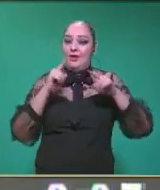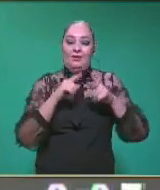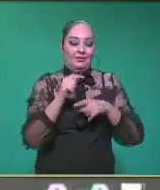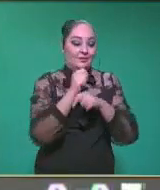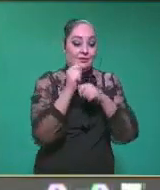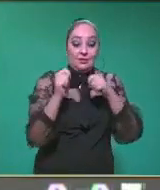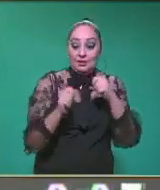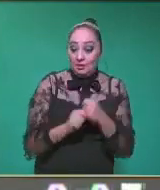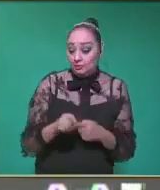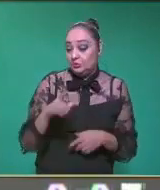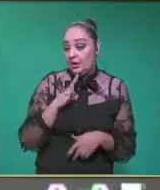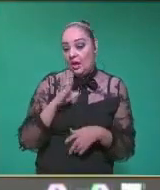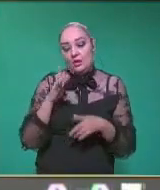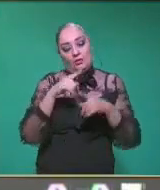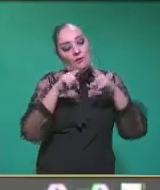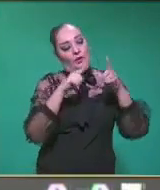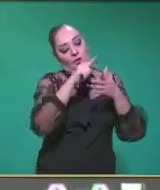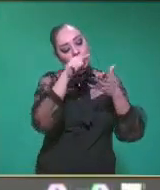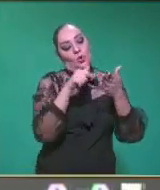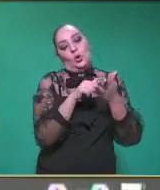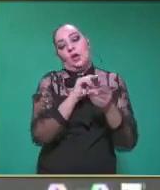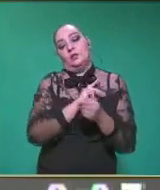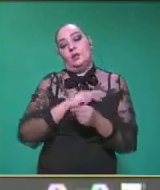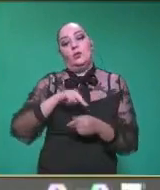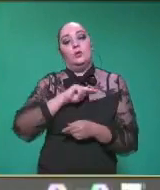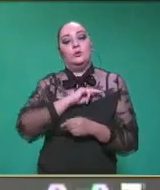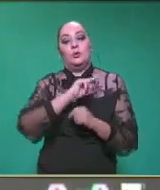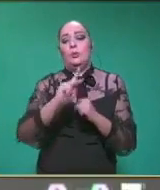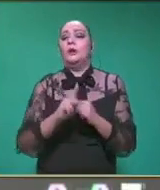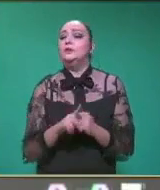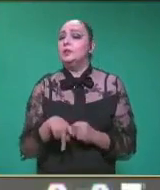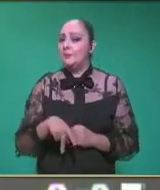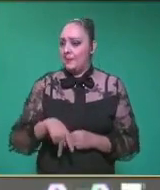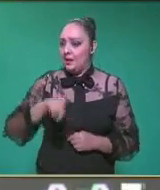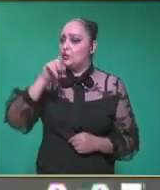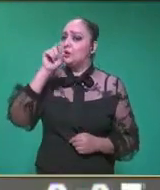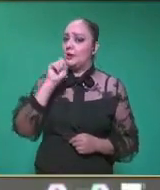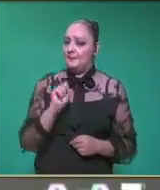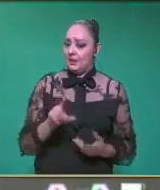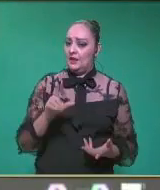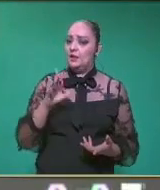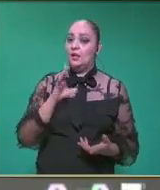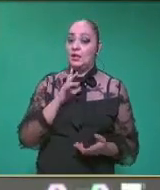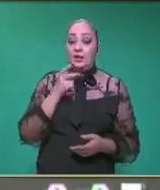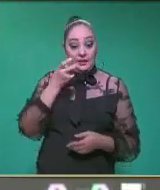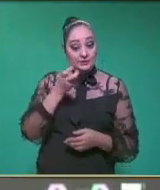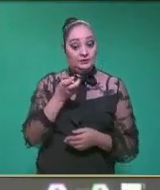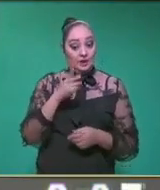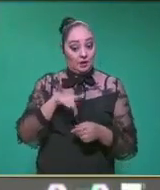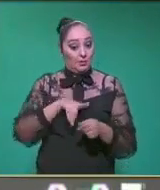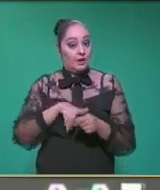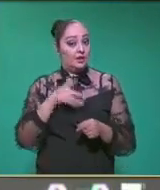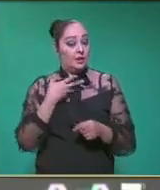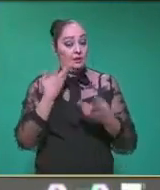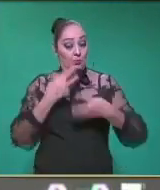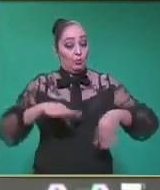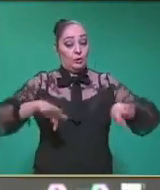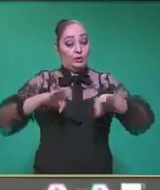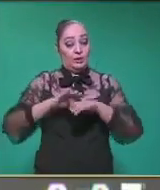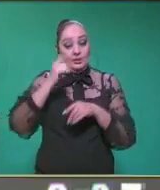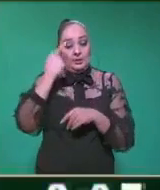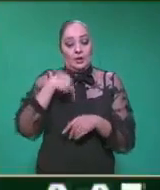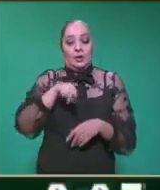partes de nuestra República Mexicana. Pero también el tlacuache funge un papel muy importante en nuestros